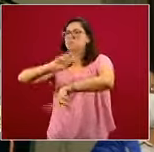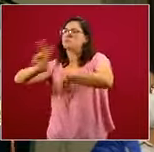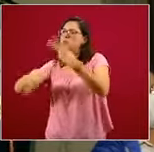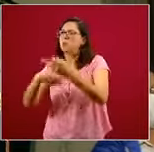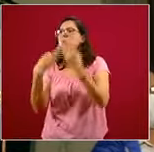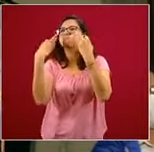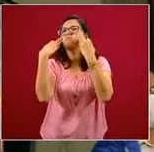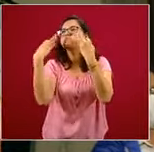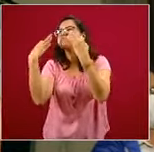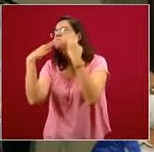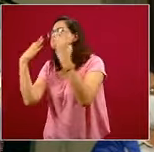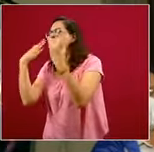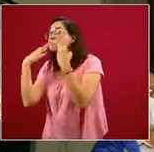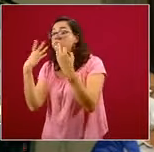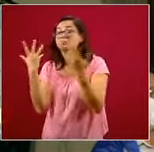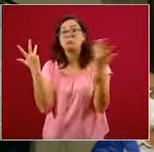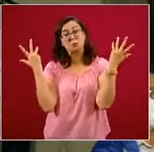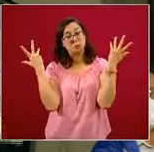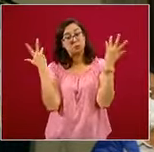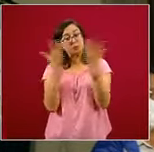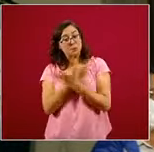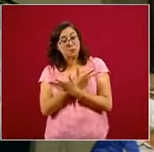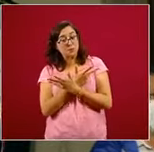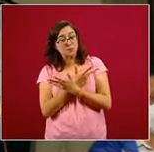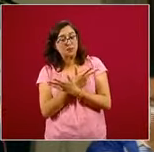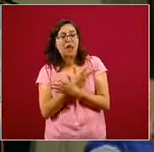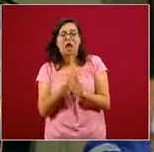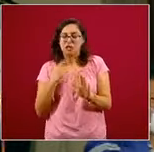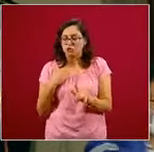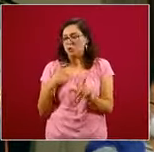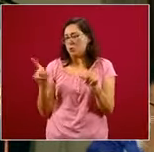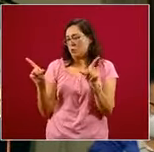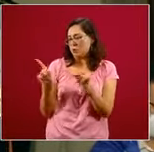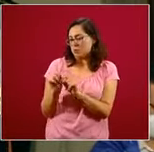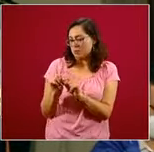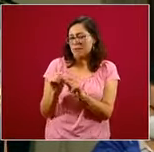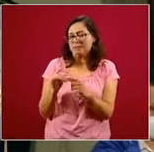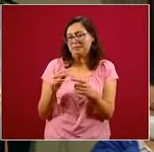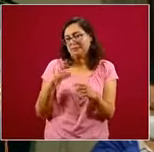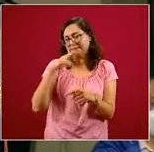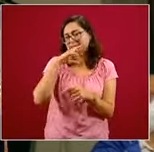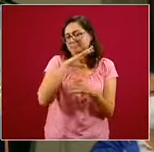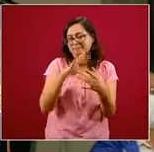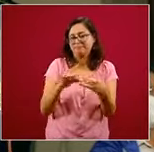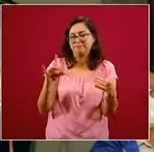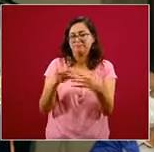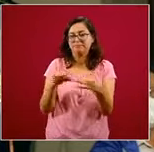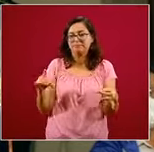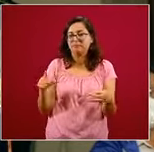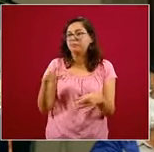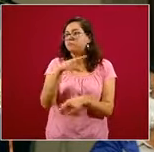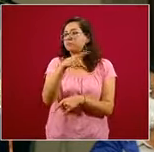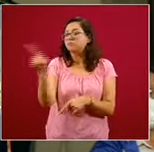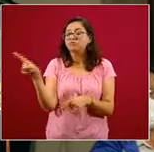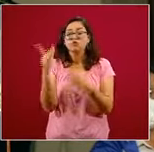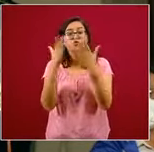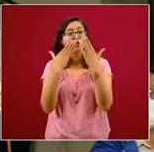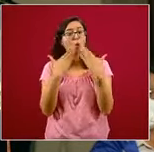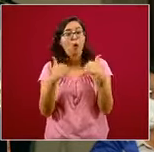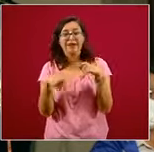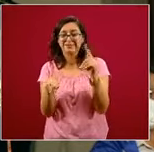Y lo que encontramos fueron, rápidamente para dar oportunidad a otras preguntas, falta de vías de acceso.